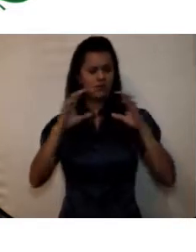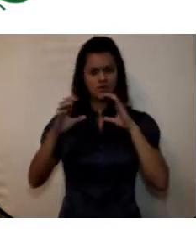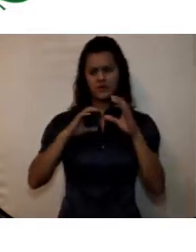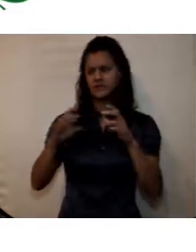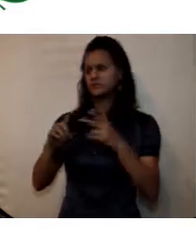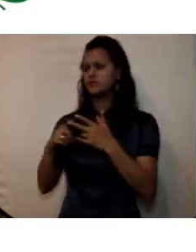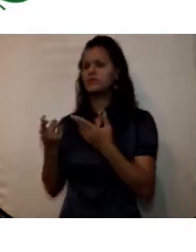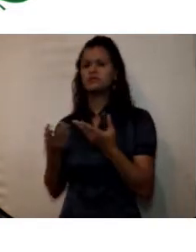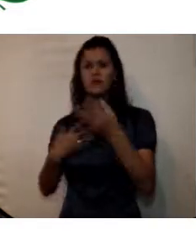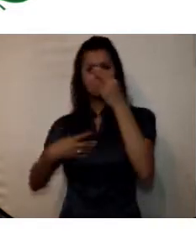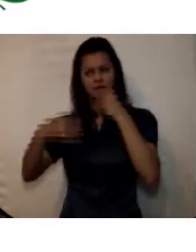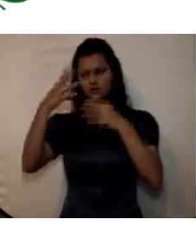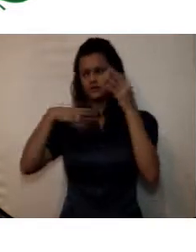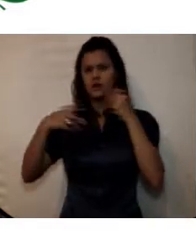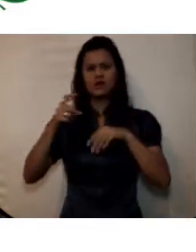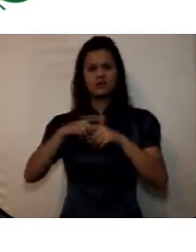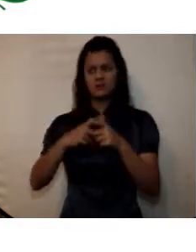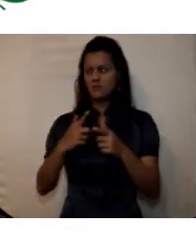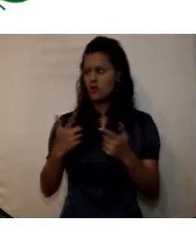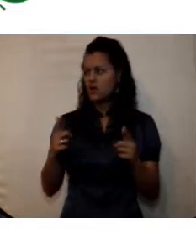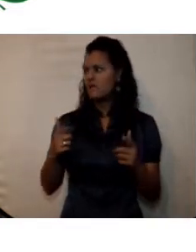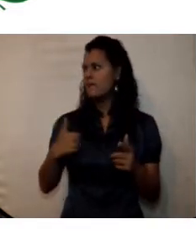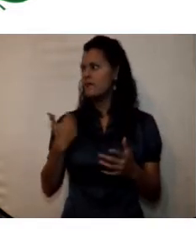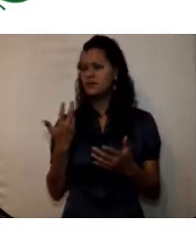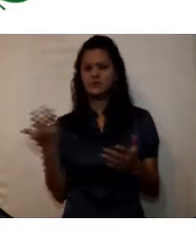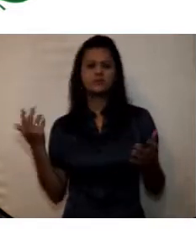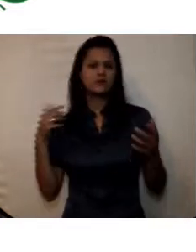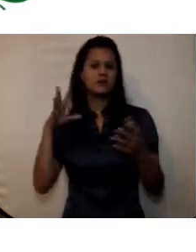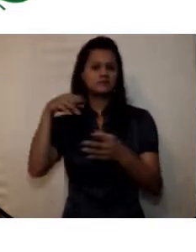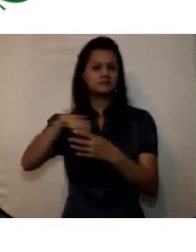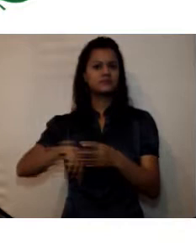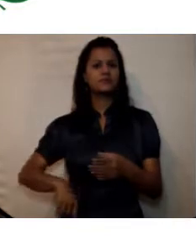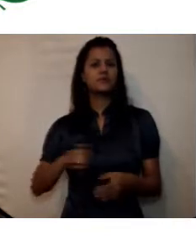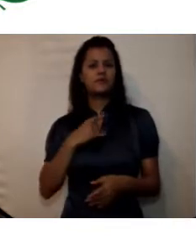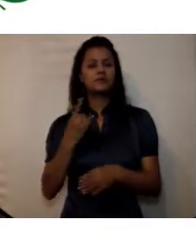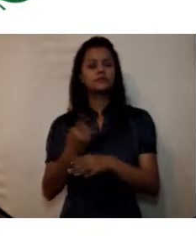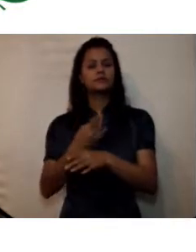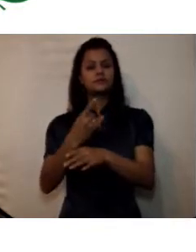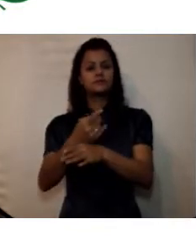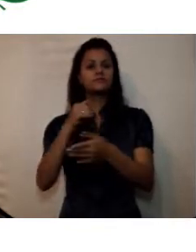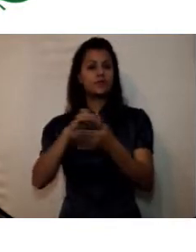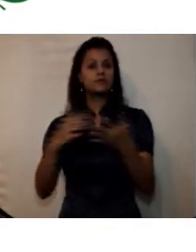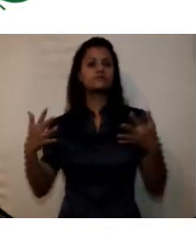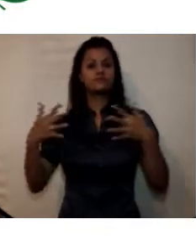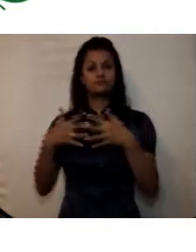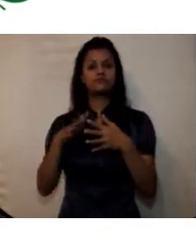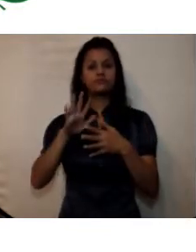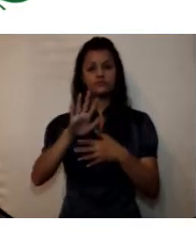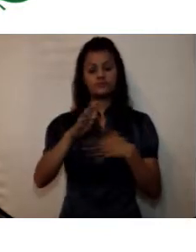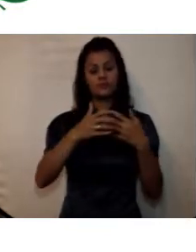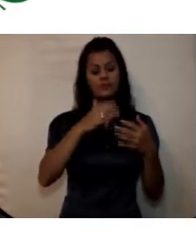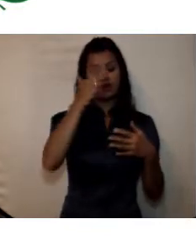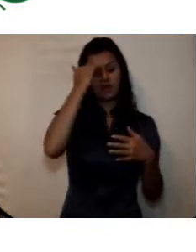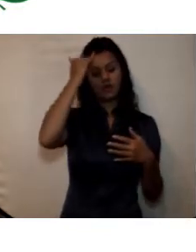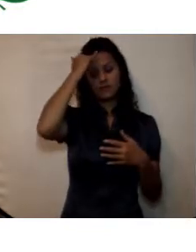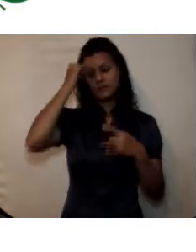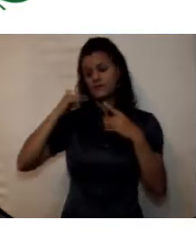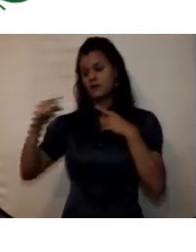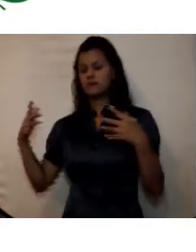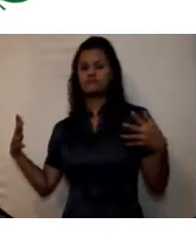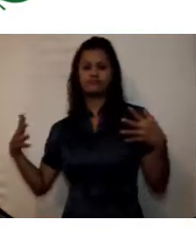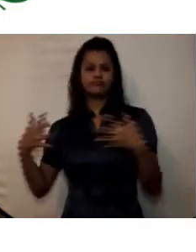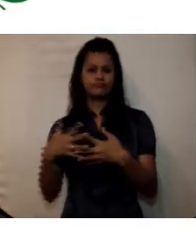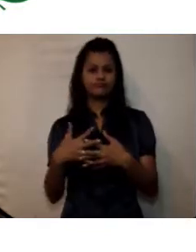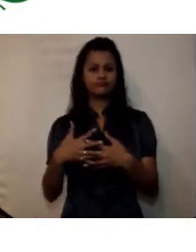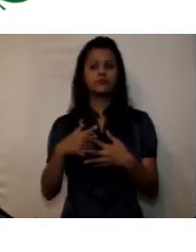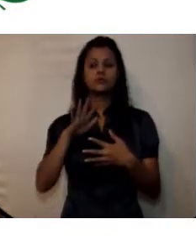fortalecen a la institución entre estos está la integración de los sistemas académicos y administrativos la actualización de la